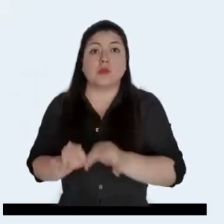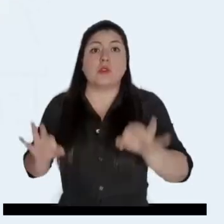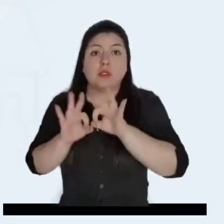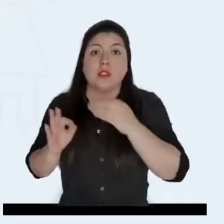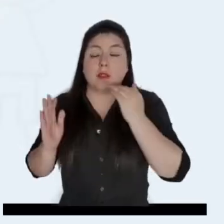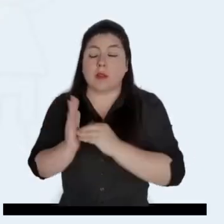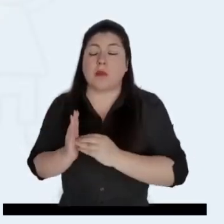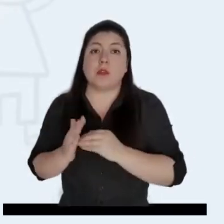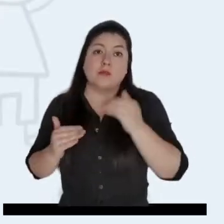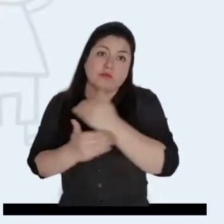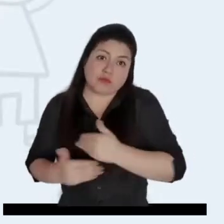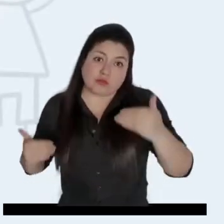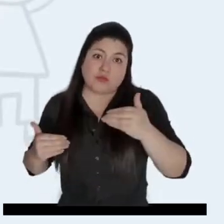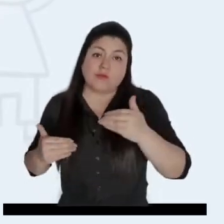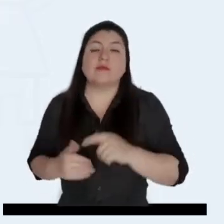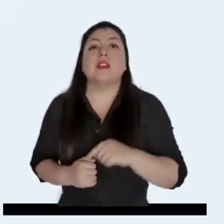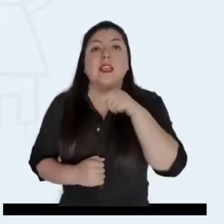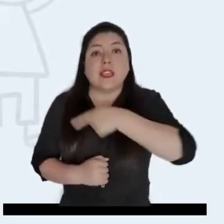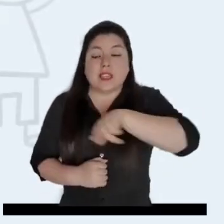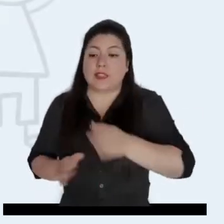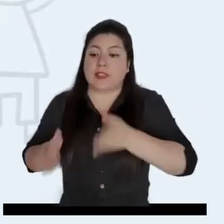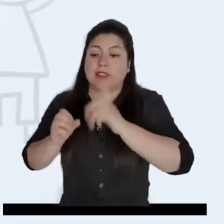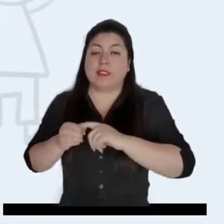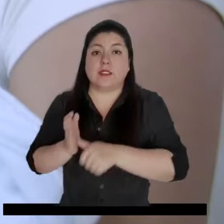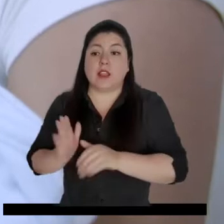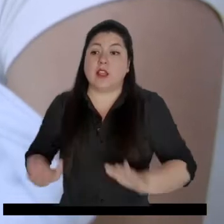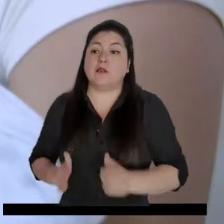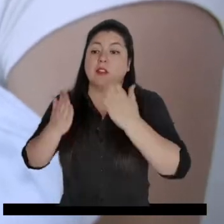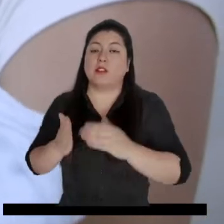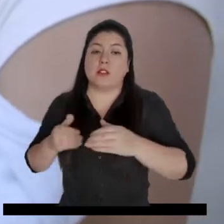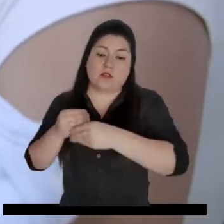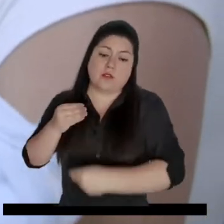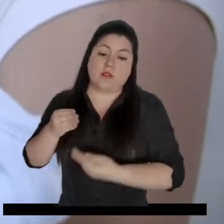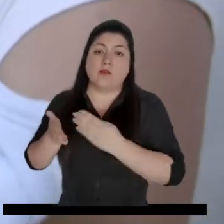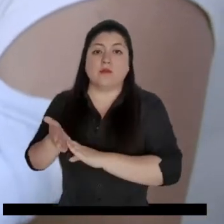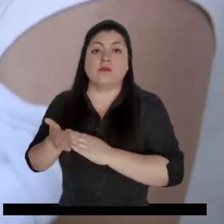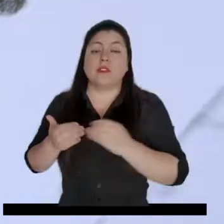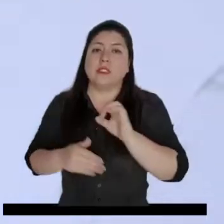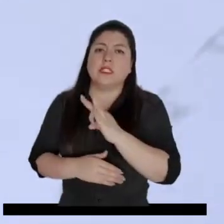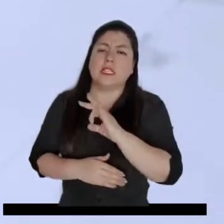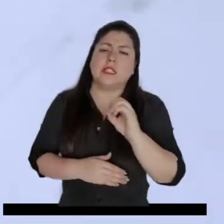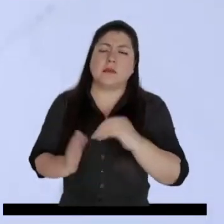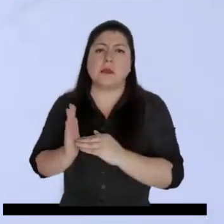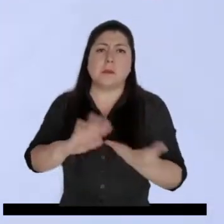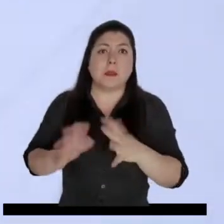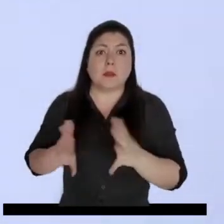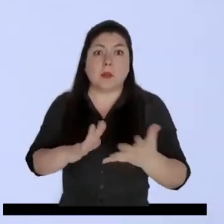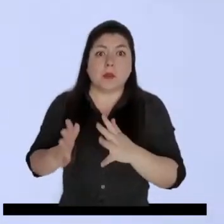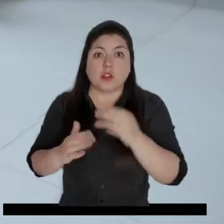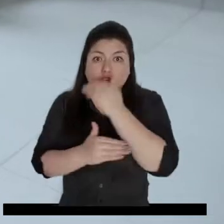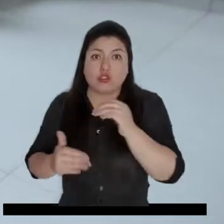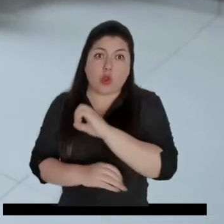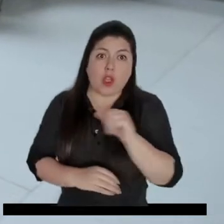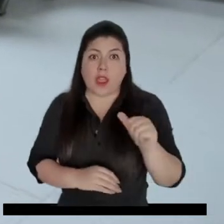Varios proyectos a resaltar, como primero la Niñez, donde la Registraría Nacional realizó la actualización de registros civiles de cerca de 30.000 niños